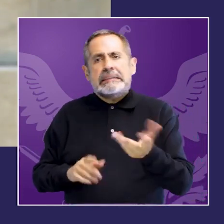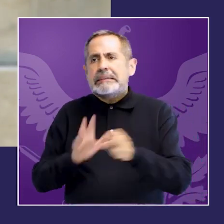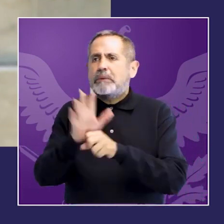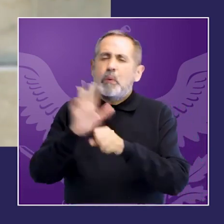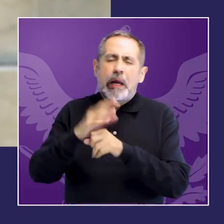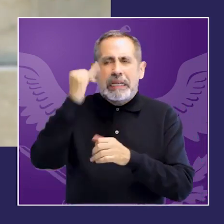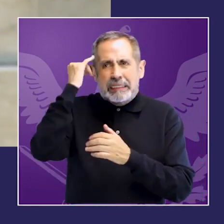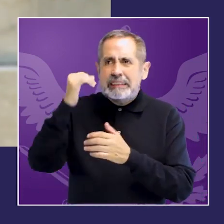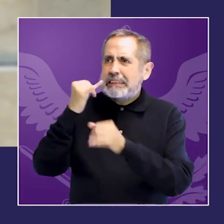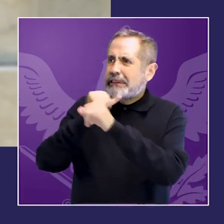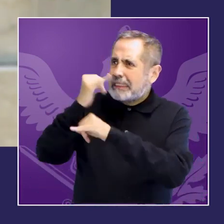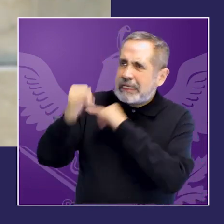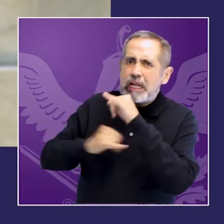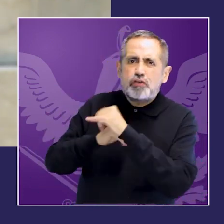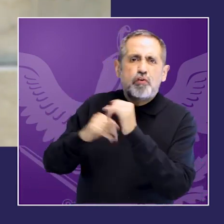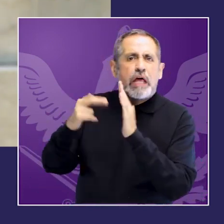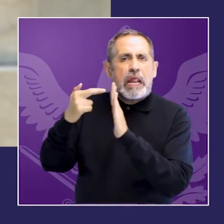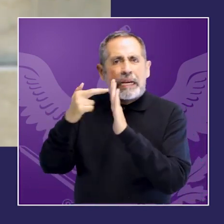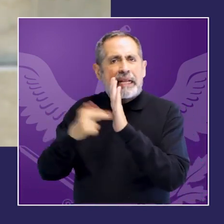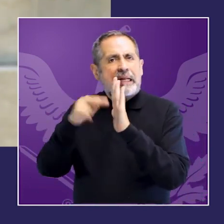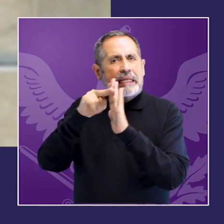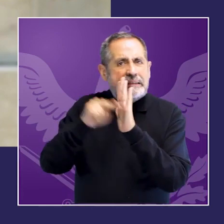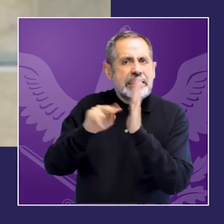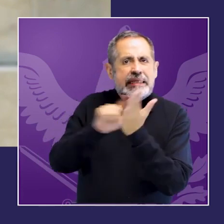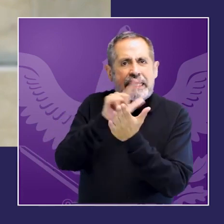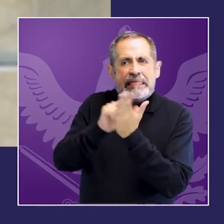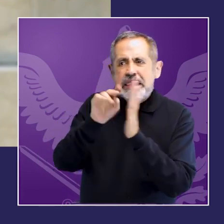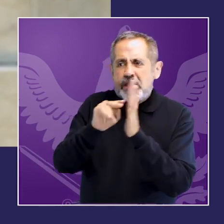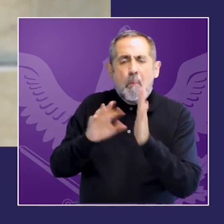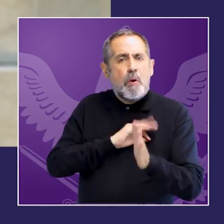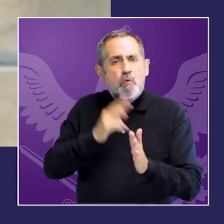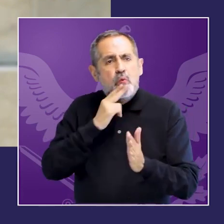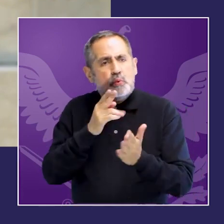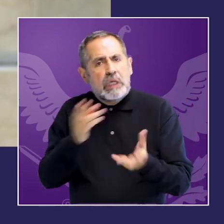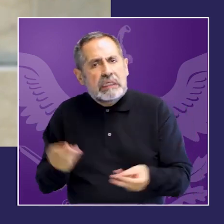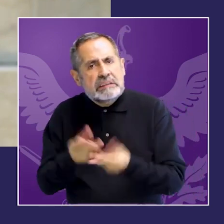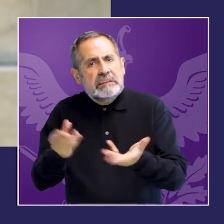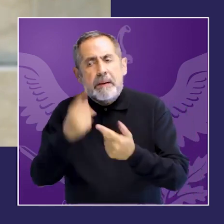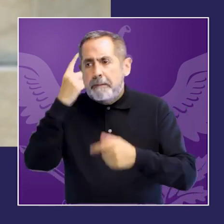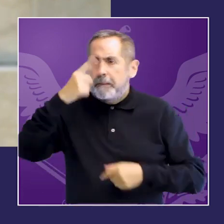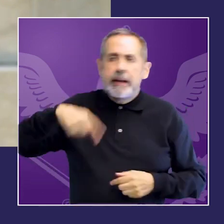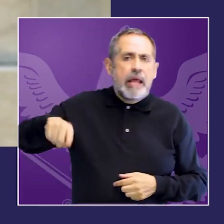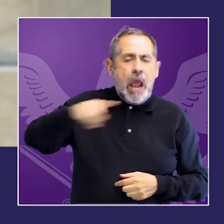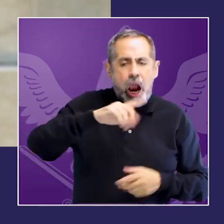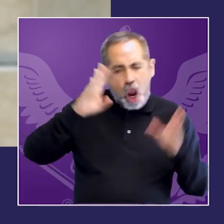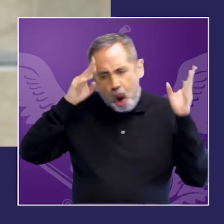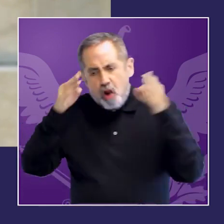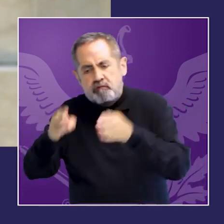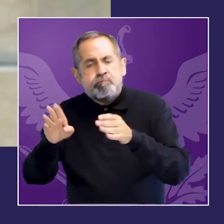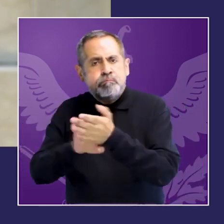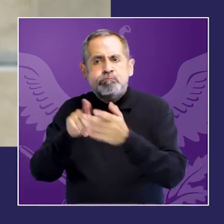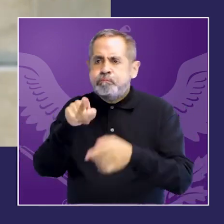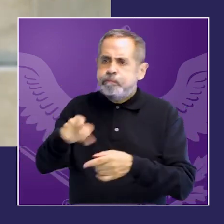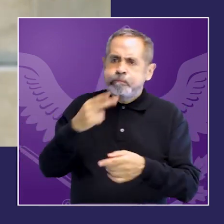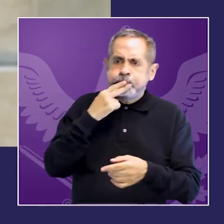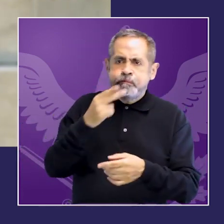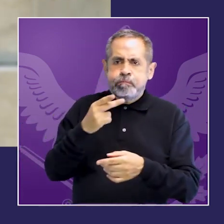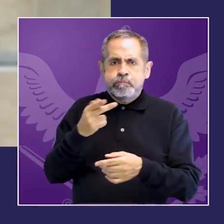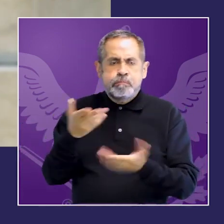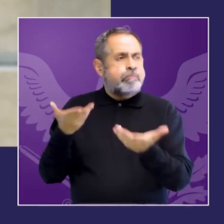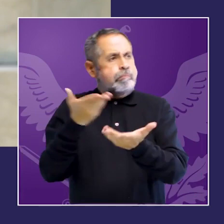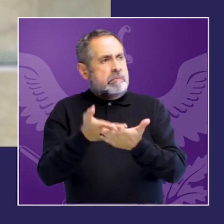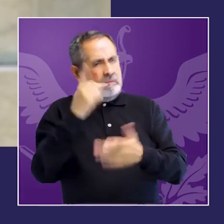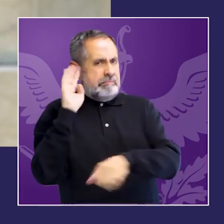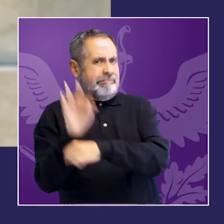por ahí por qué tipo de instrumentos normativos podrían aplicarse o podrían promoverse para para encauzar